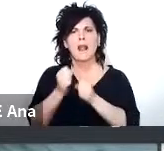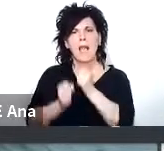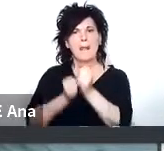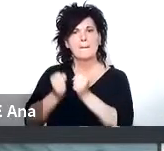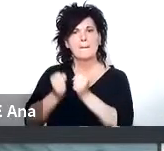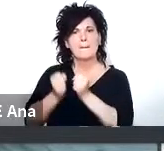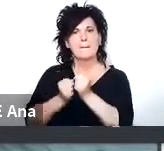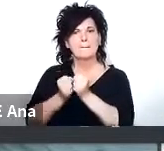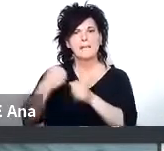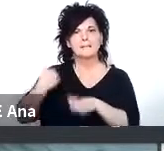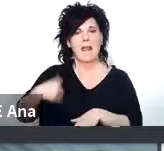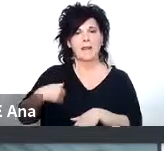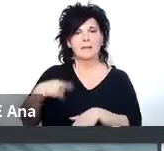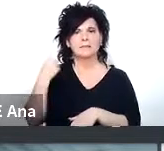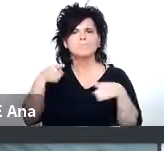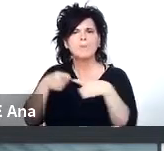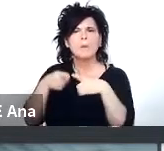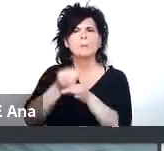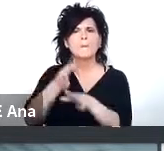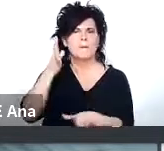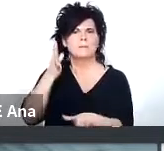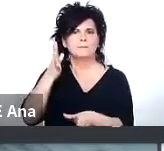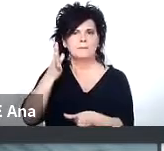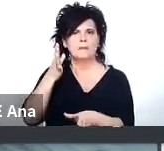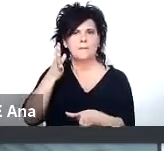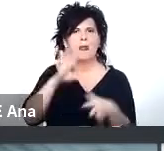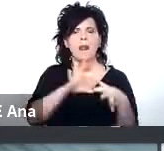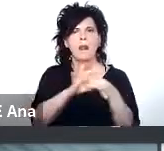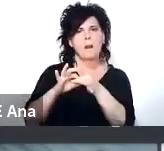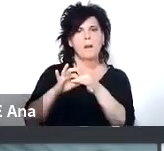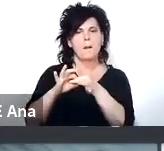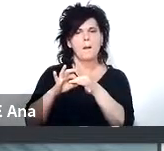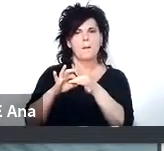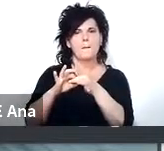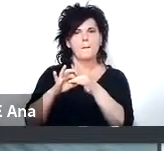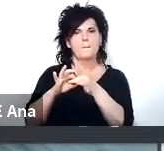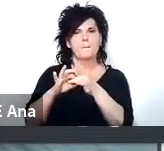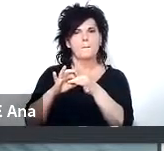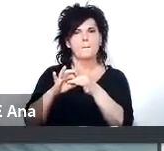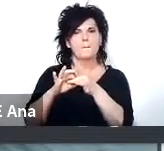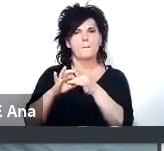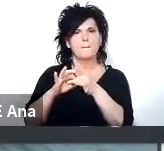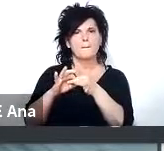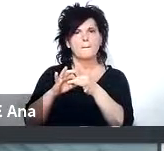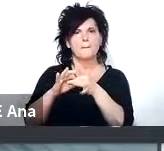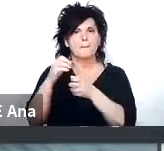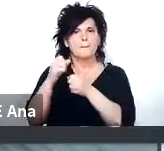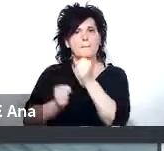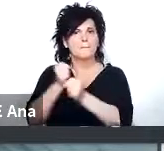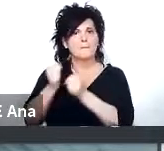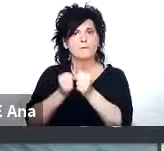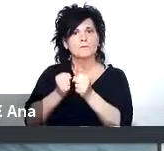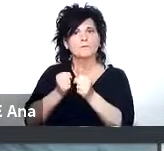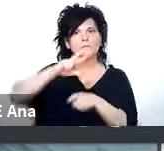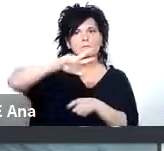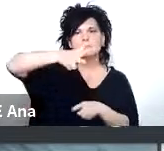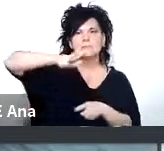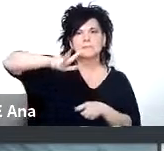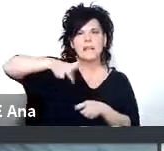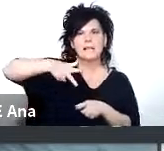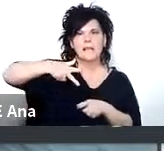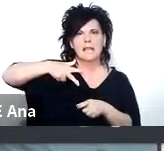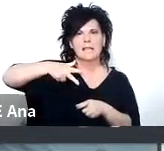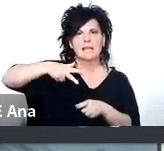con una misión principal que tenía que ver con operar satélites propios